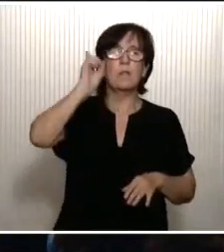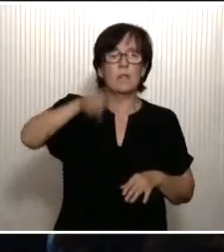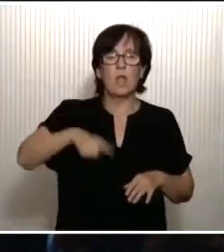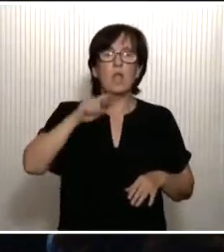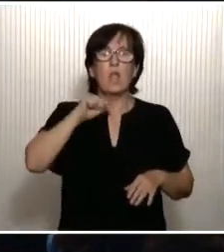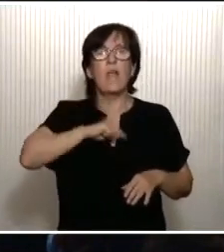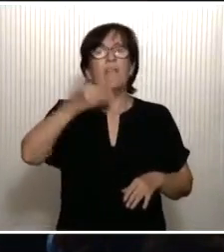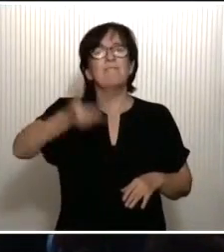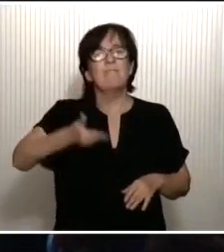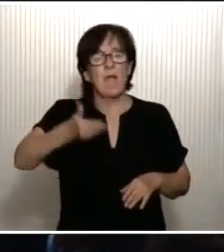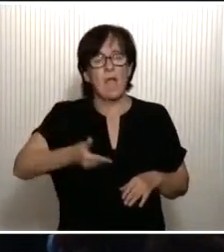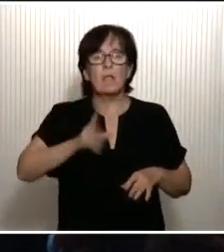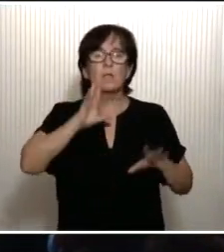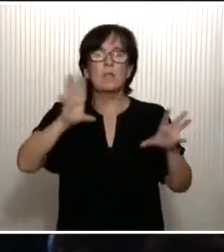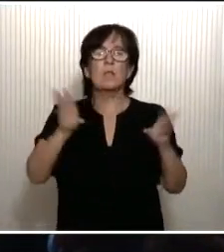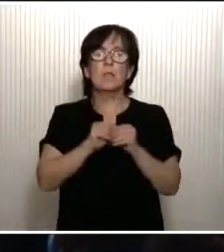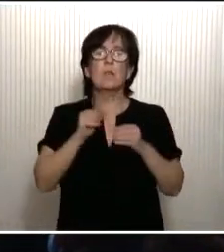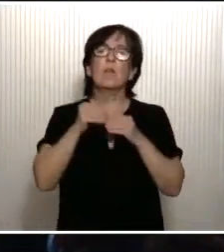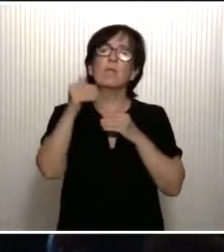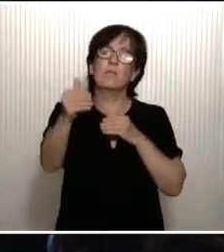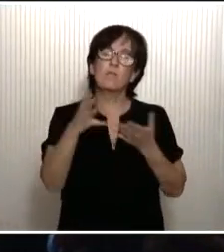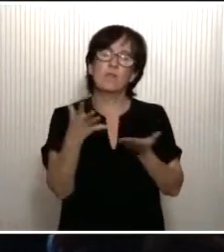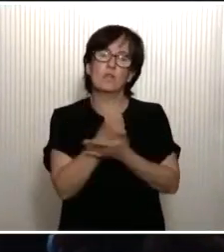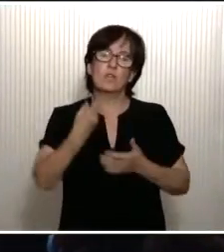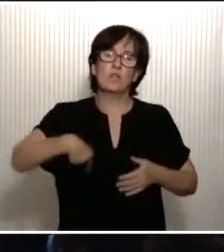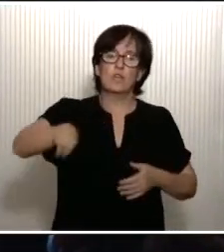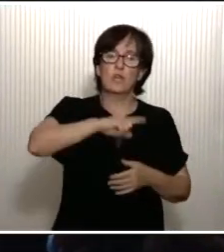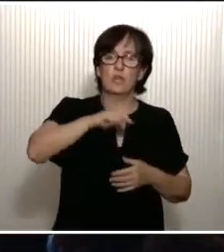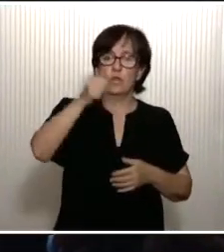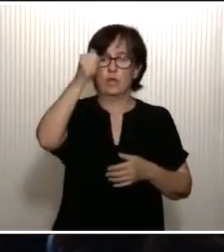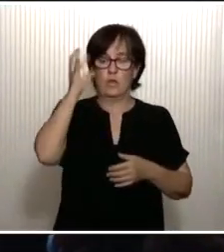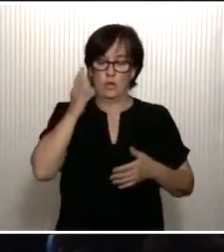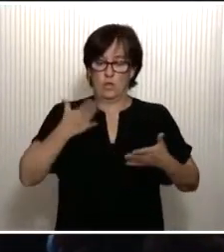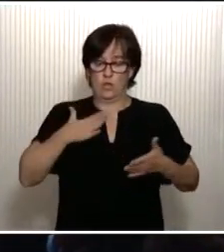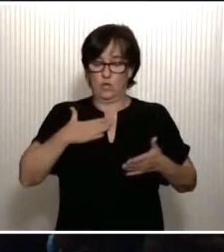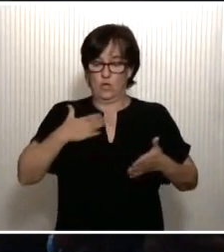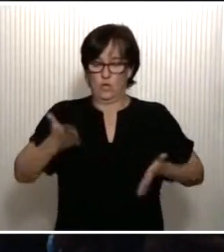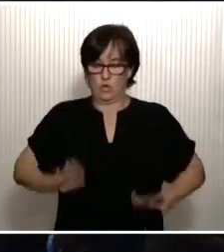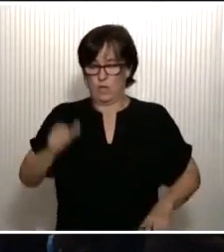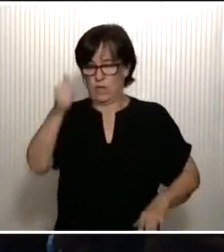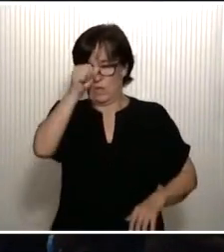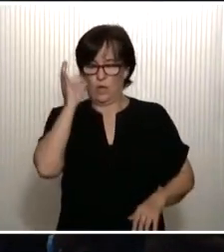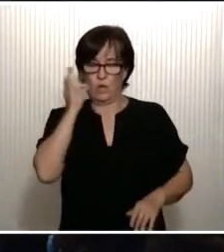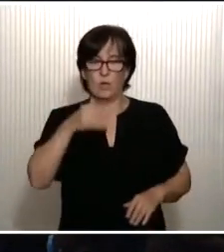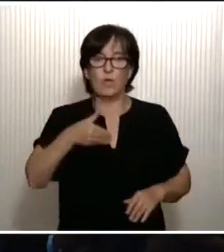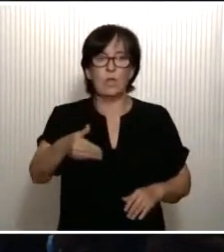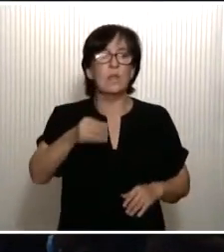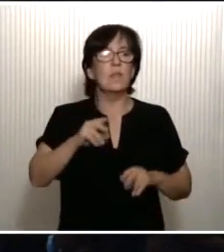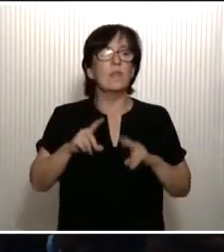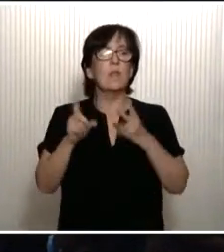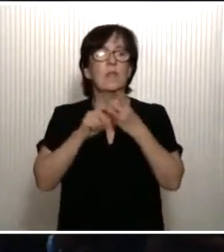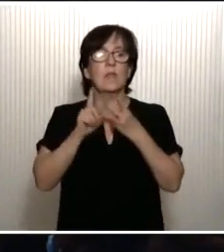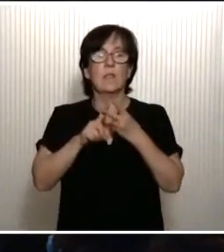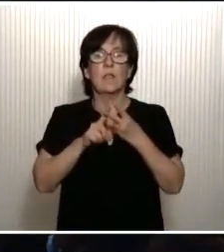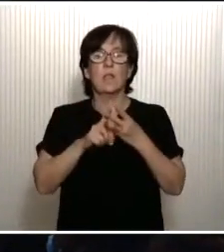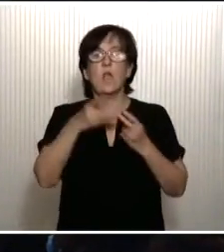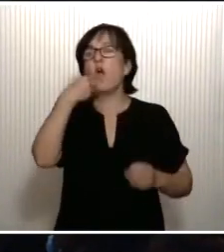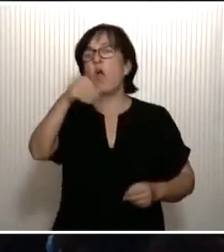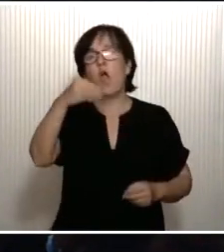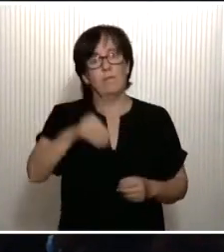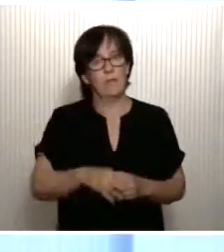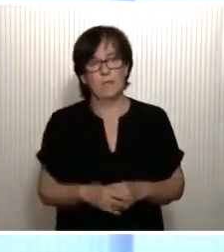valores y, en definitiva, el futuro de todos nosotros que son nuestros hijos y nuestras hijas. Y, en segundo lugar, nuestros jóvenes,